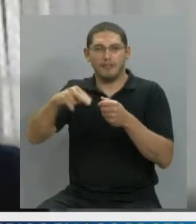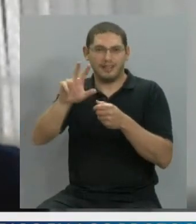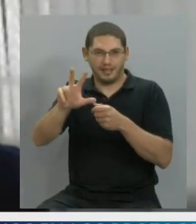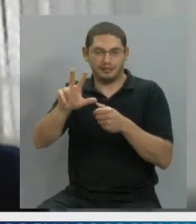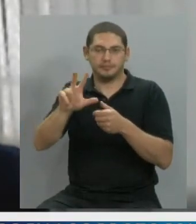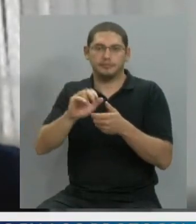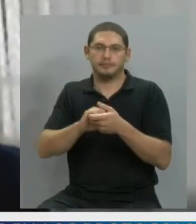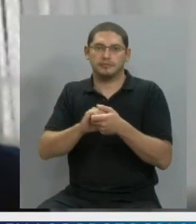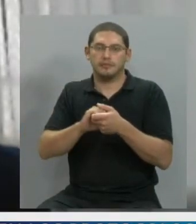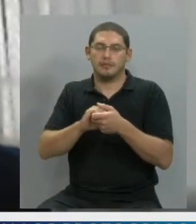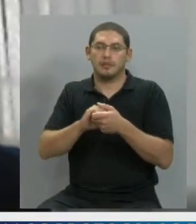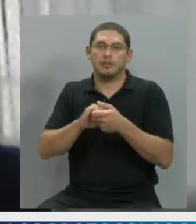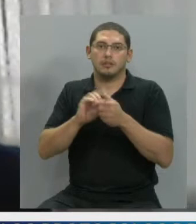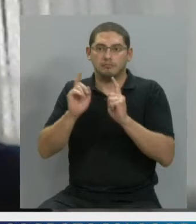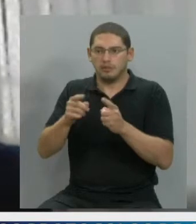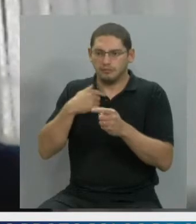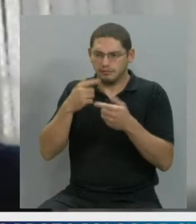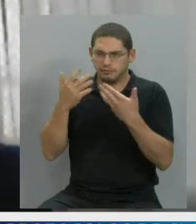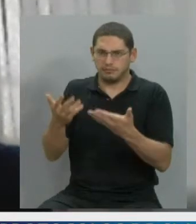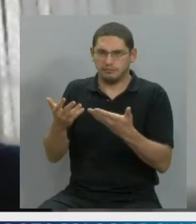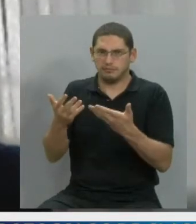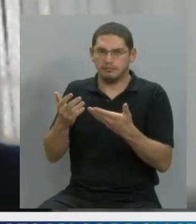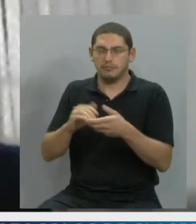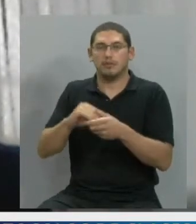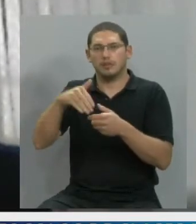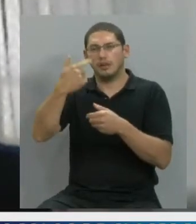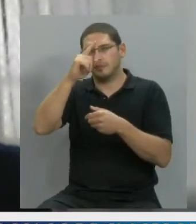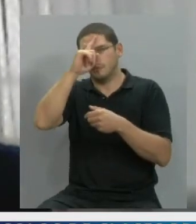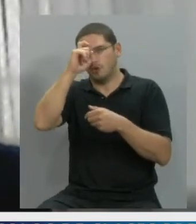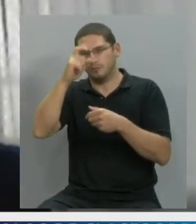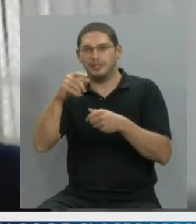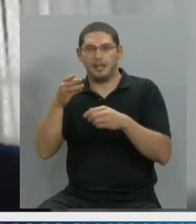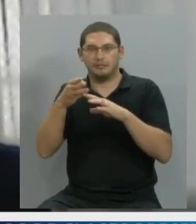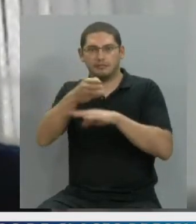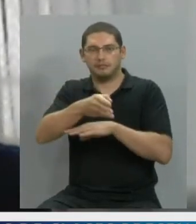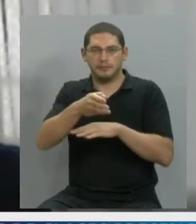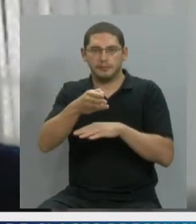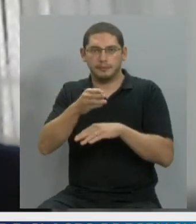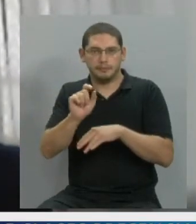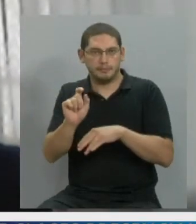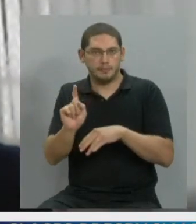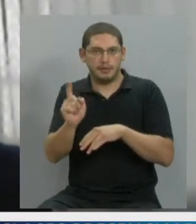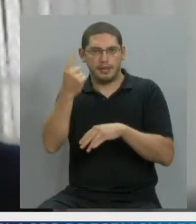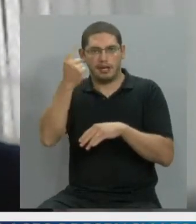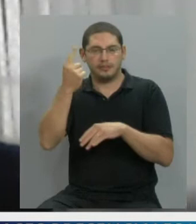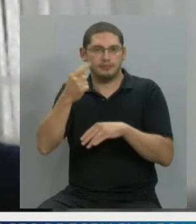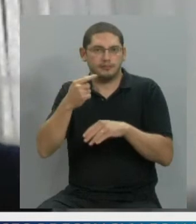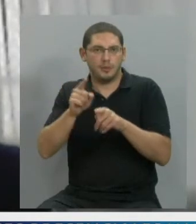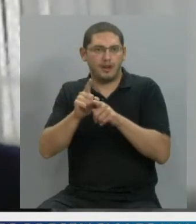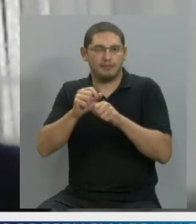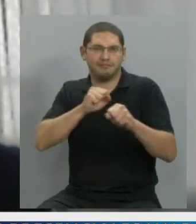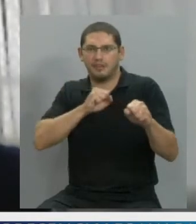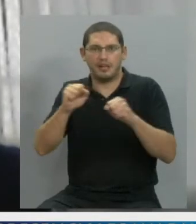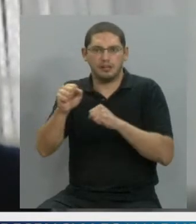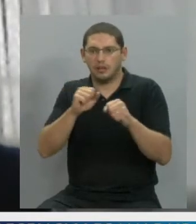muerte de mi hija. Terminamos en el hospital, es ahí donde por primera vez, en estado desesperante, a Mora le